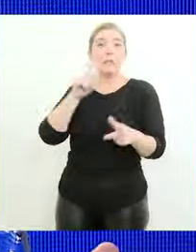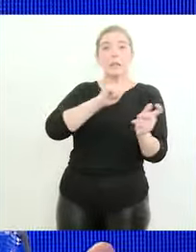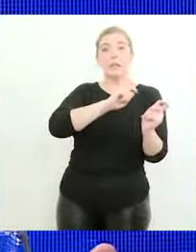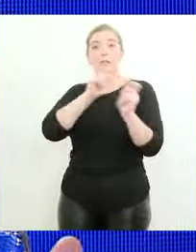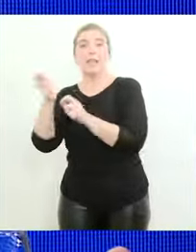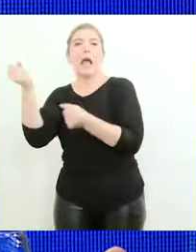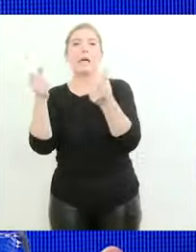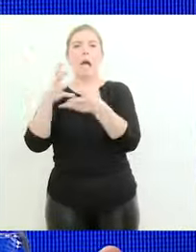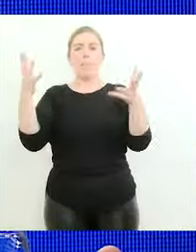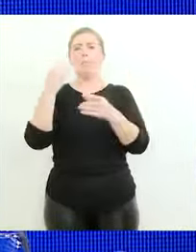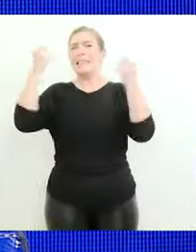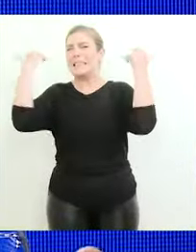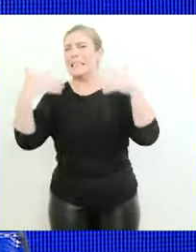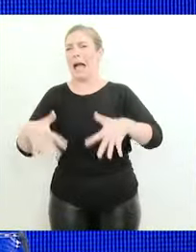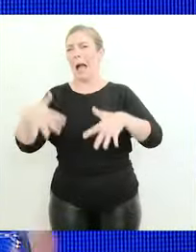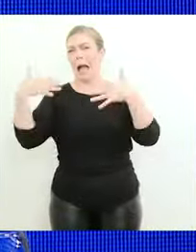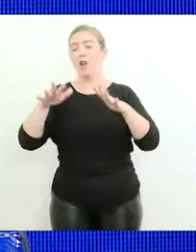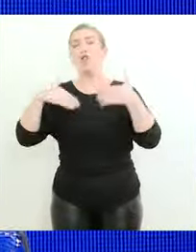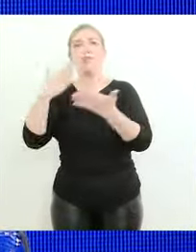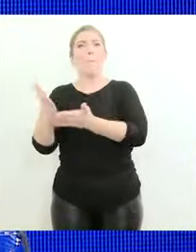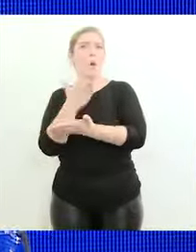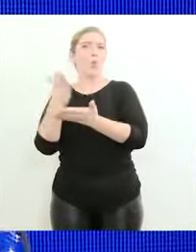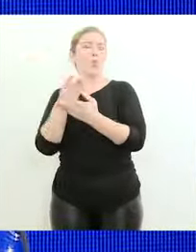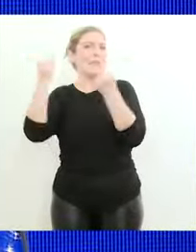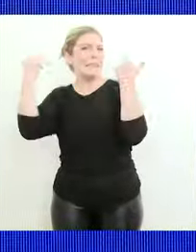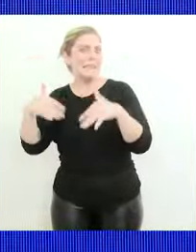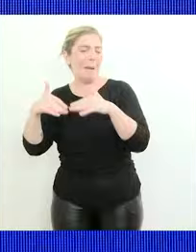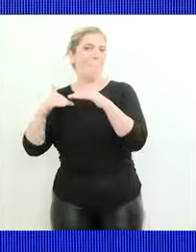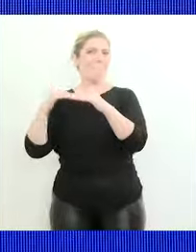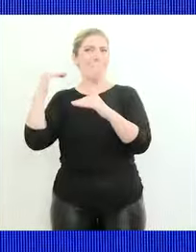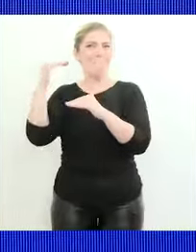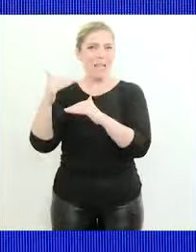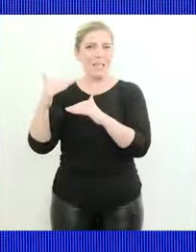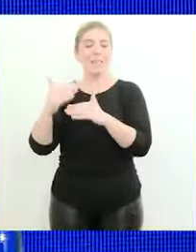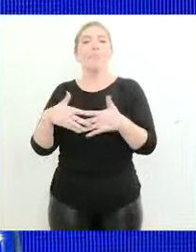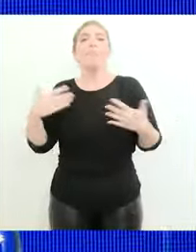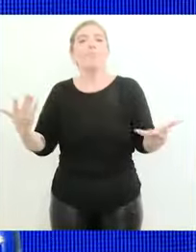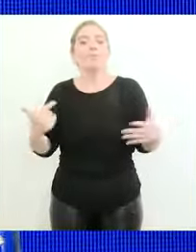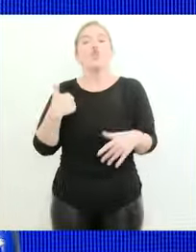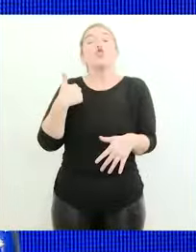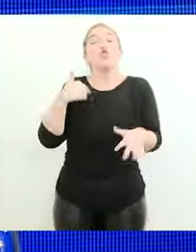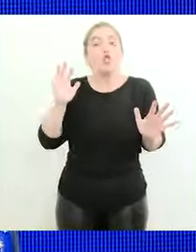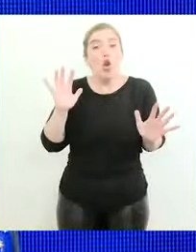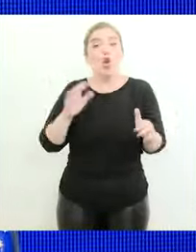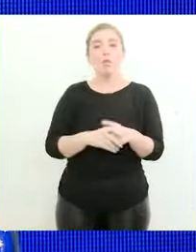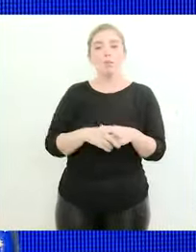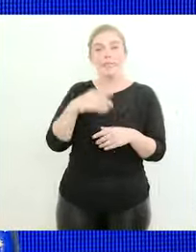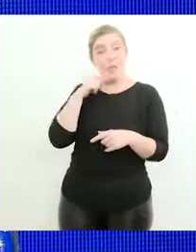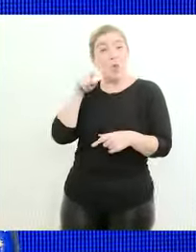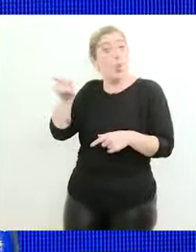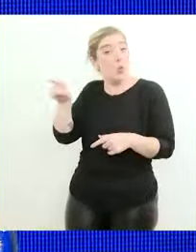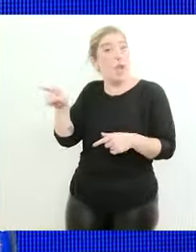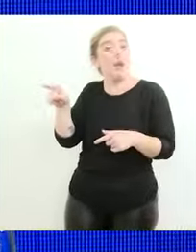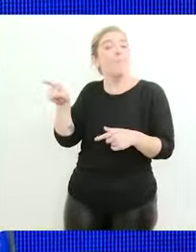camiones que son mucho más caros y eso encarece la producción primaria yo querría si usted puede